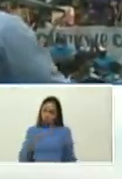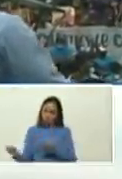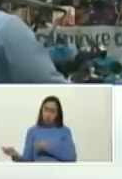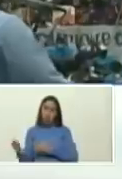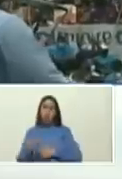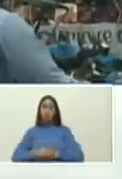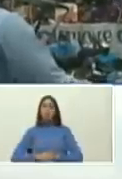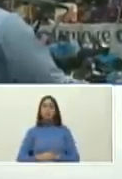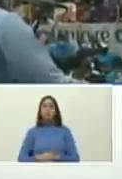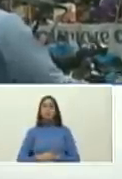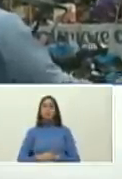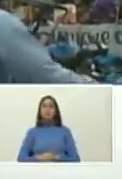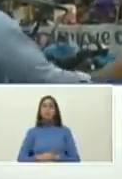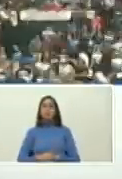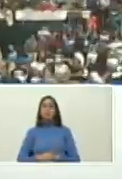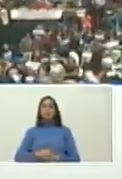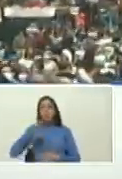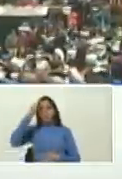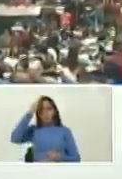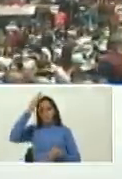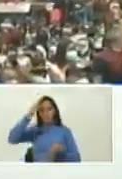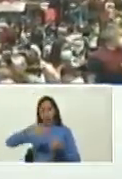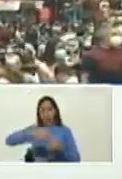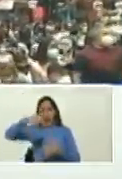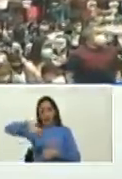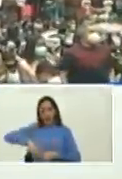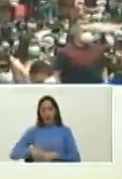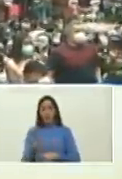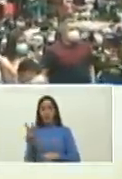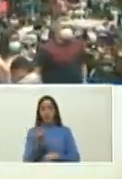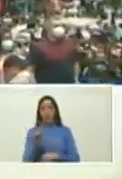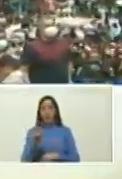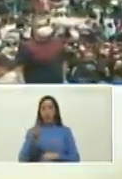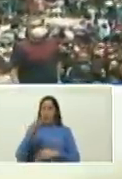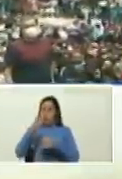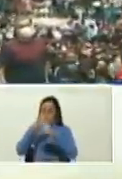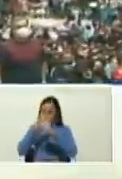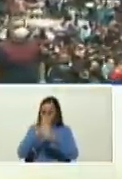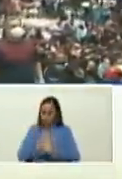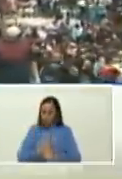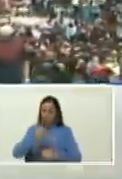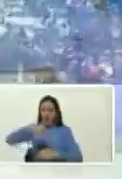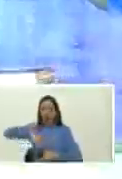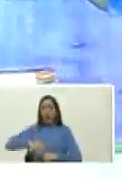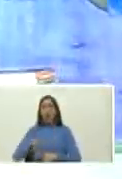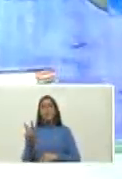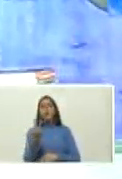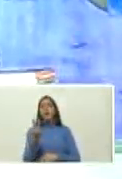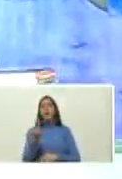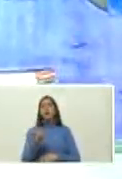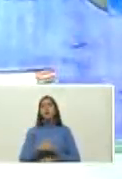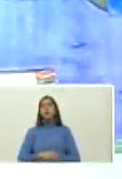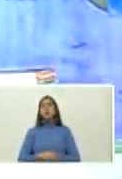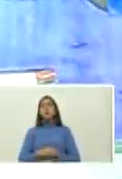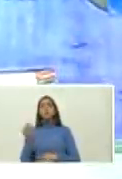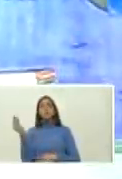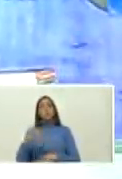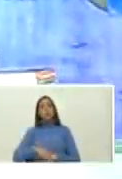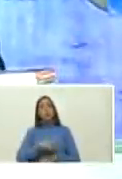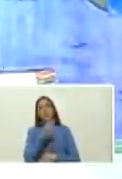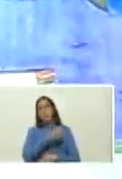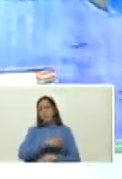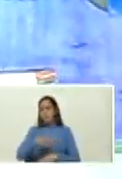con fe en Venezuela con confianza en Venezuela mientras más gente vote